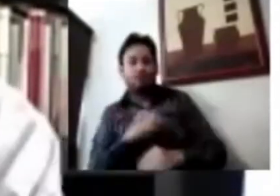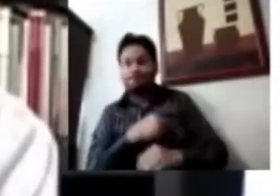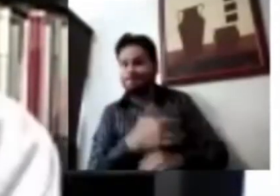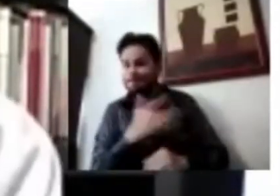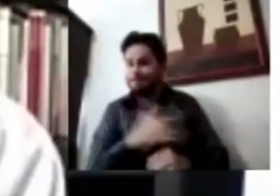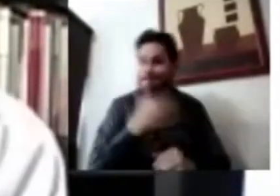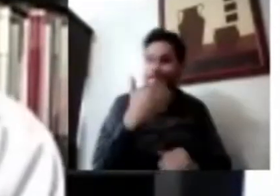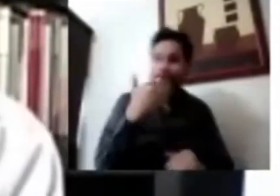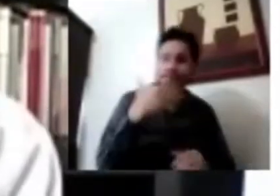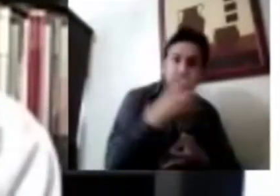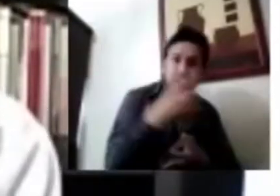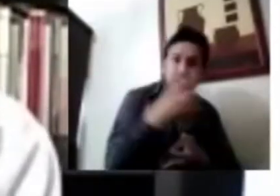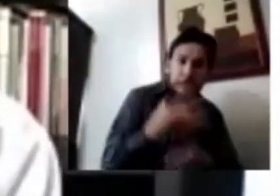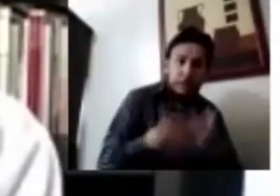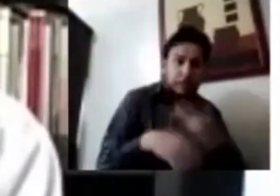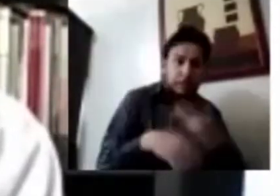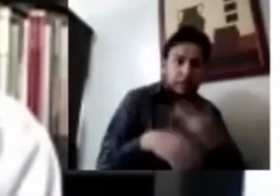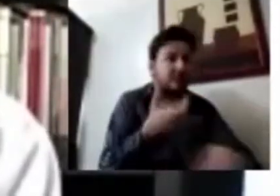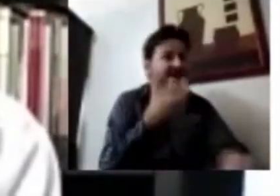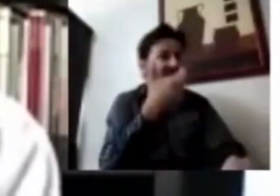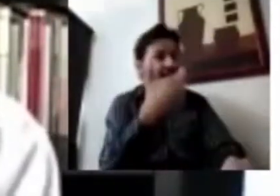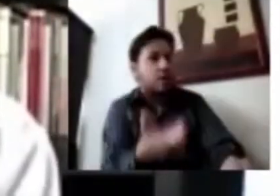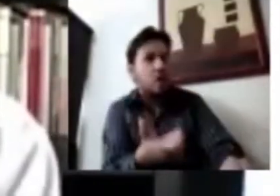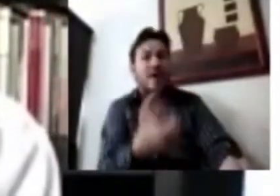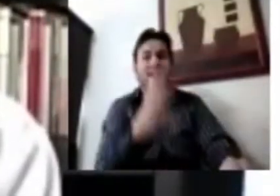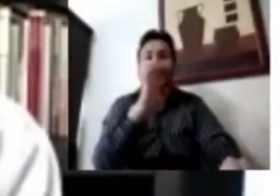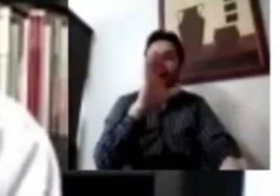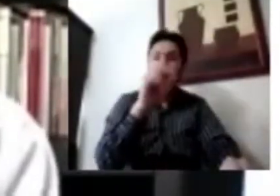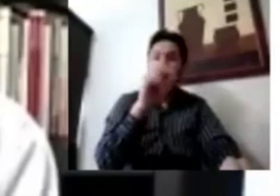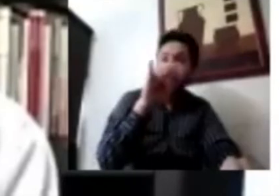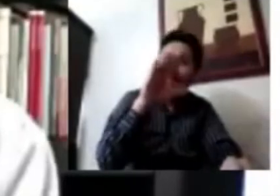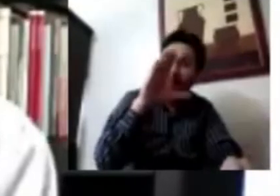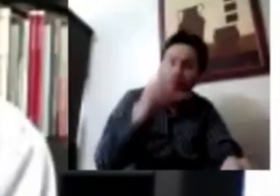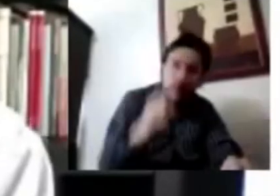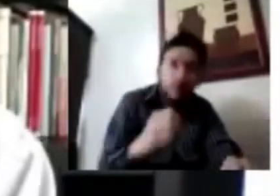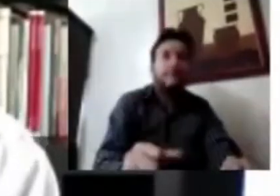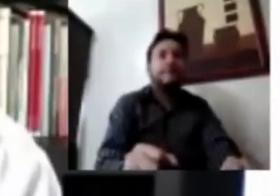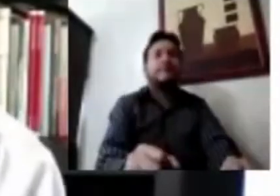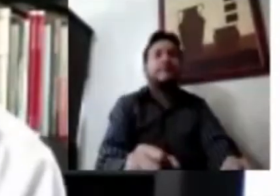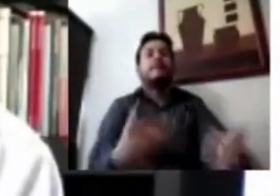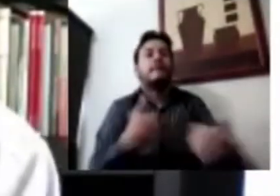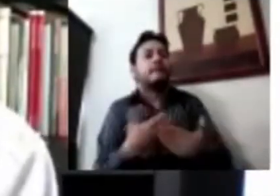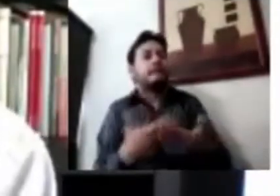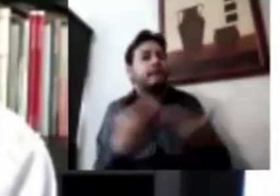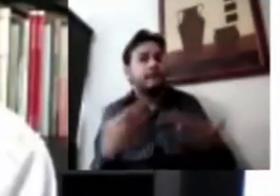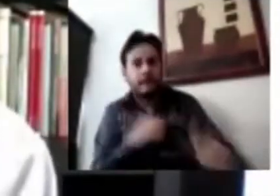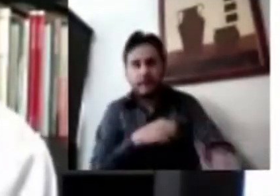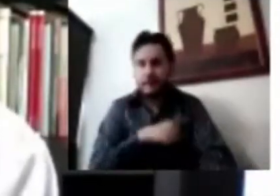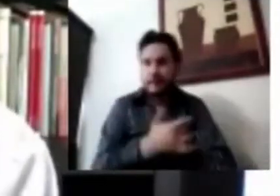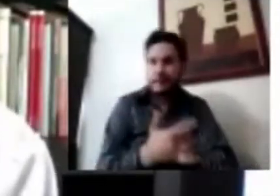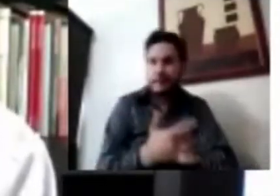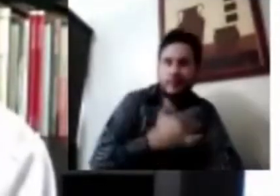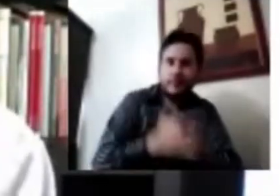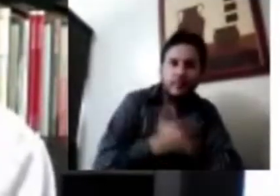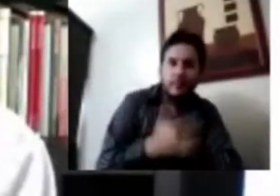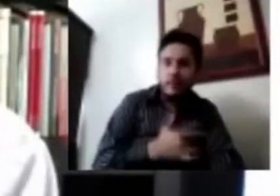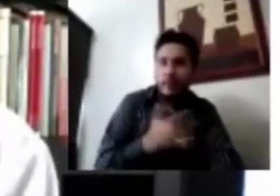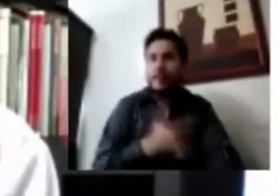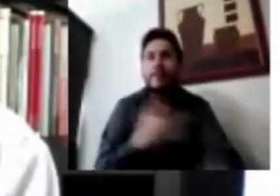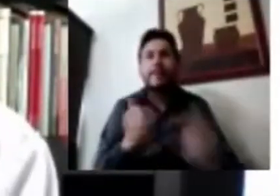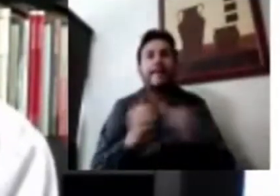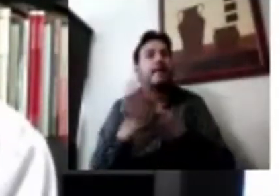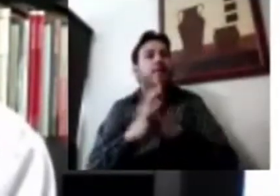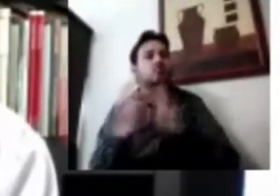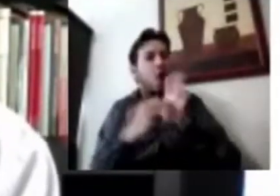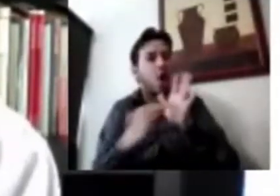económico, pero creo que el acato ha sido bastante amplio, por lo menos en cuanto a palabra y normatividad social.